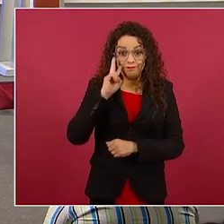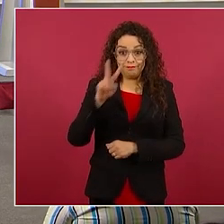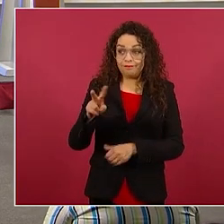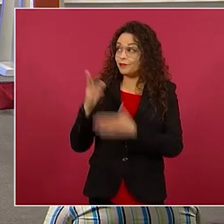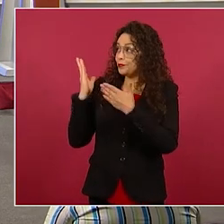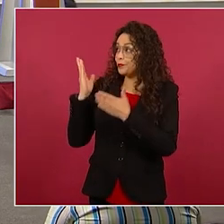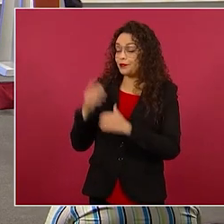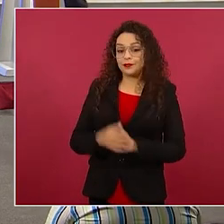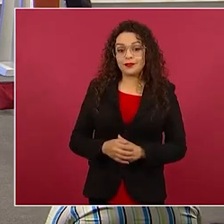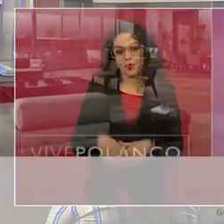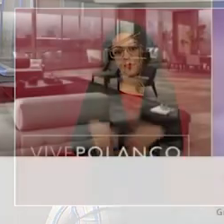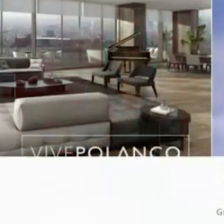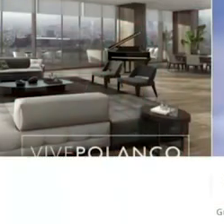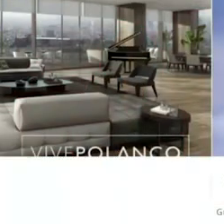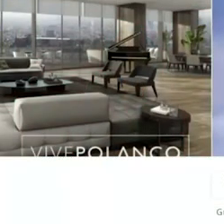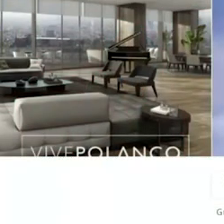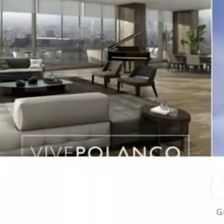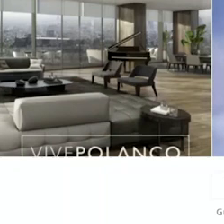se rayó.